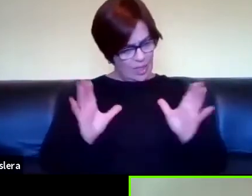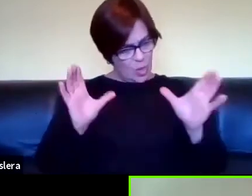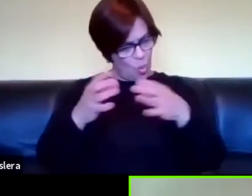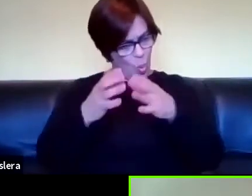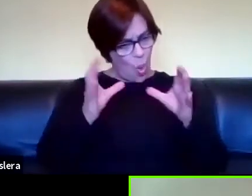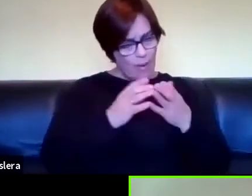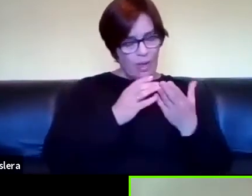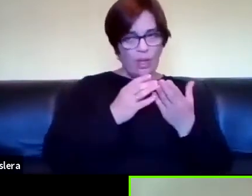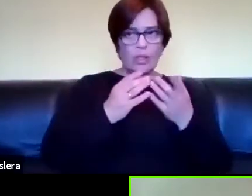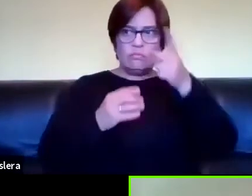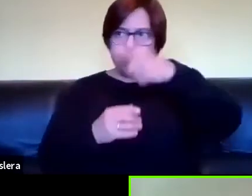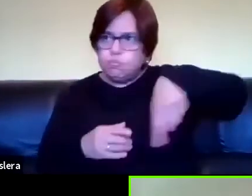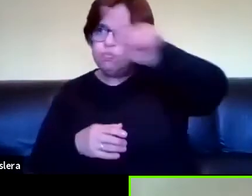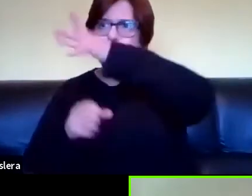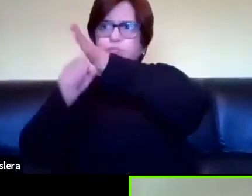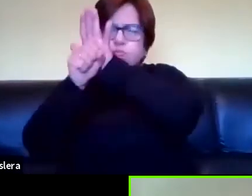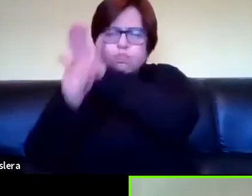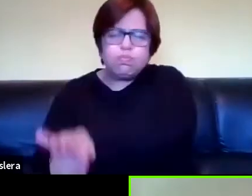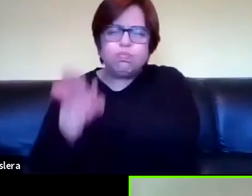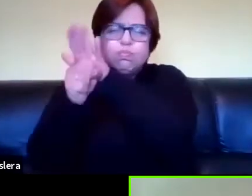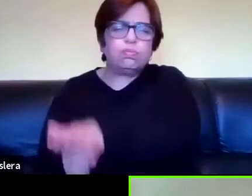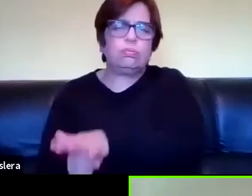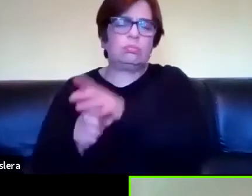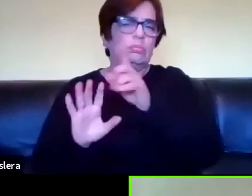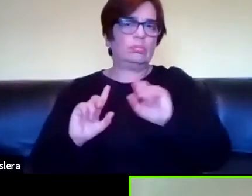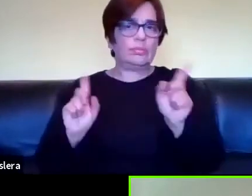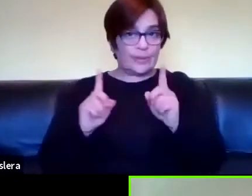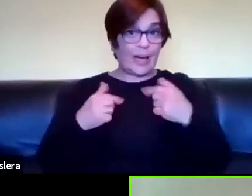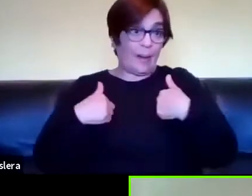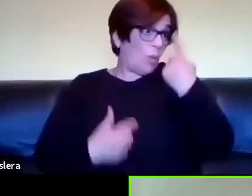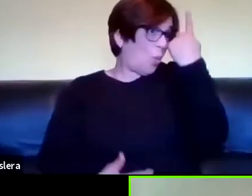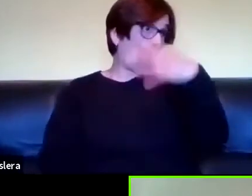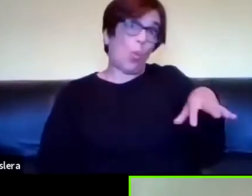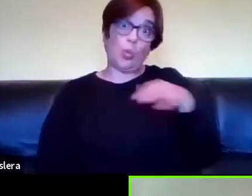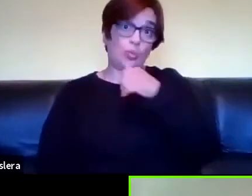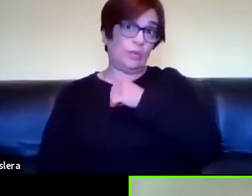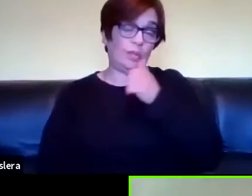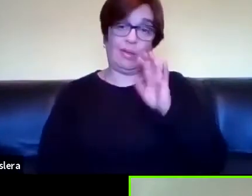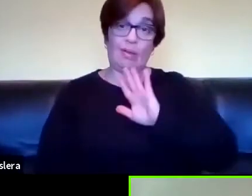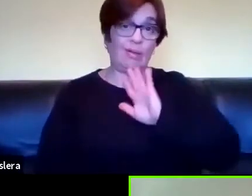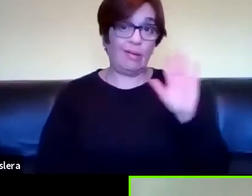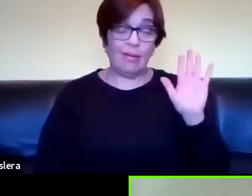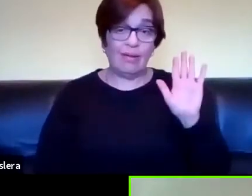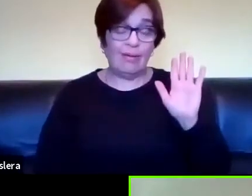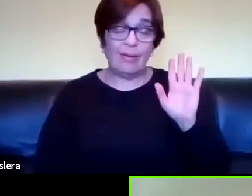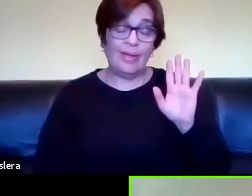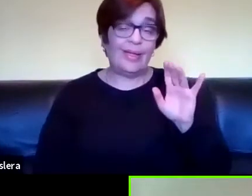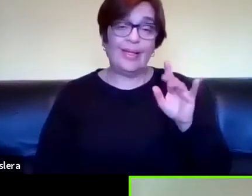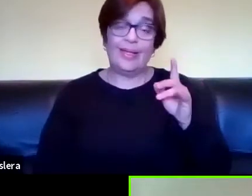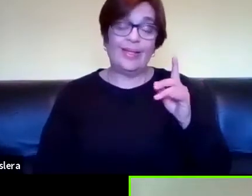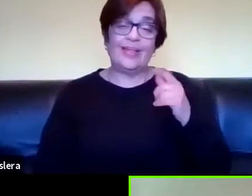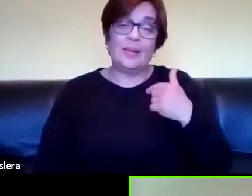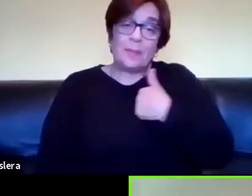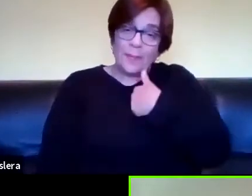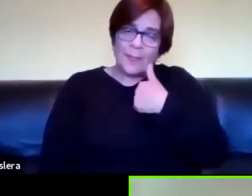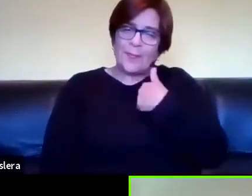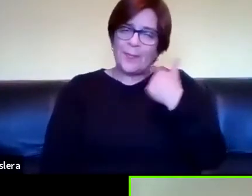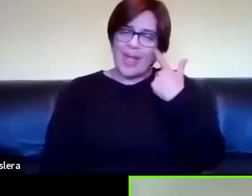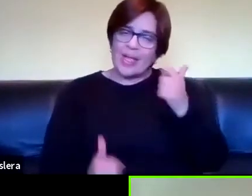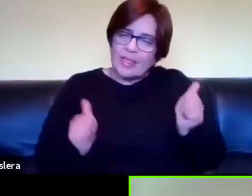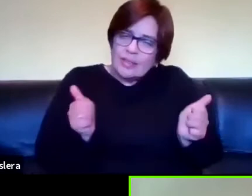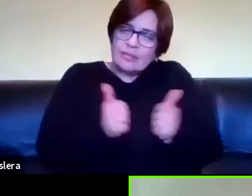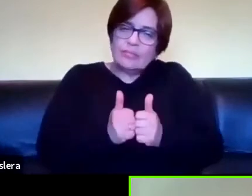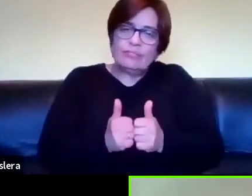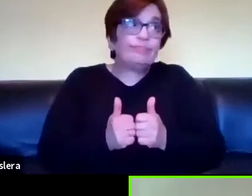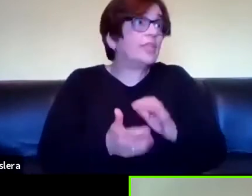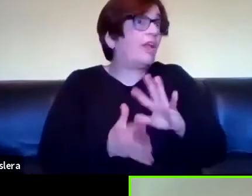históricamente oprimidas entonces bueno para mí la única solución es justamente investigar que además no me